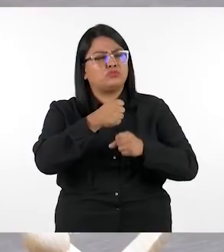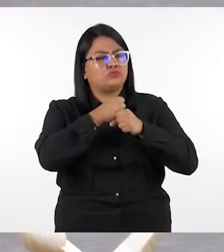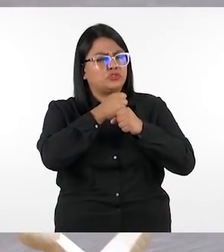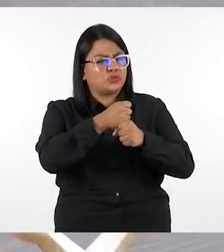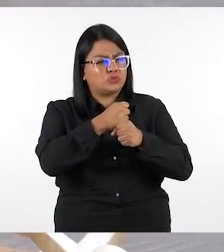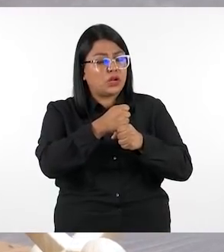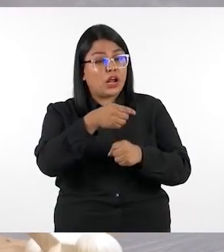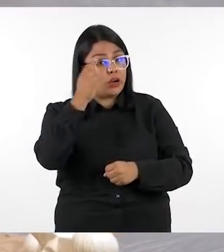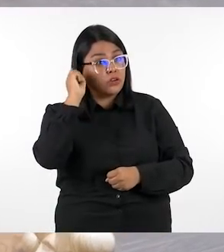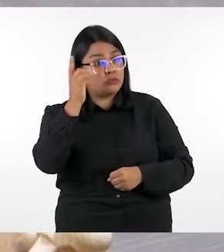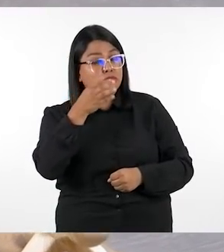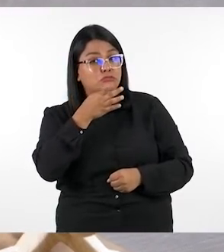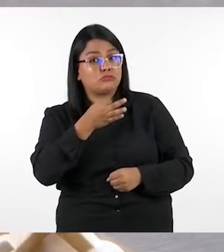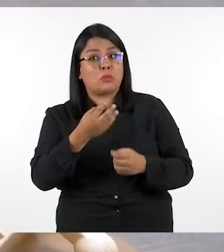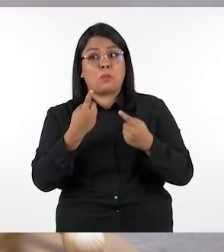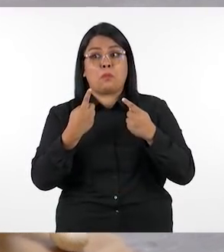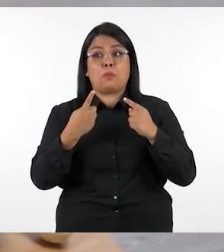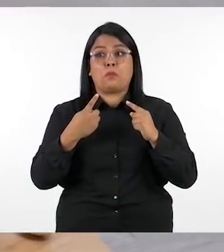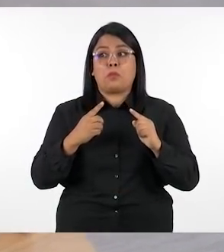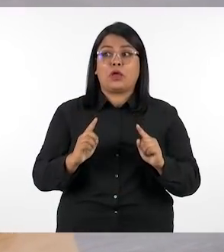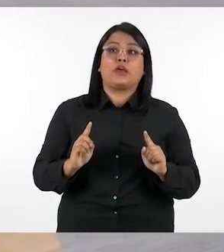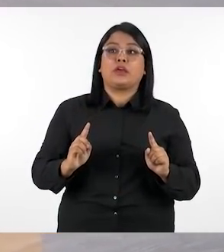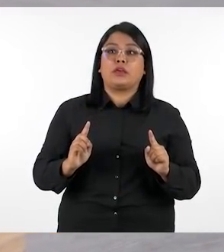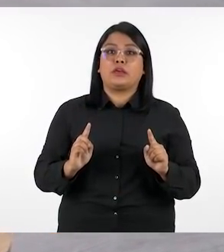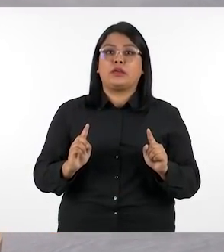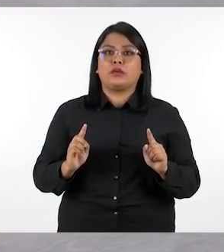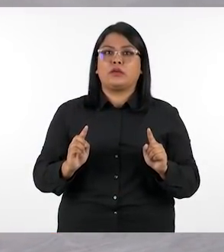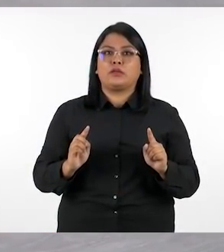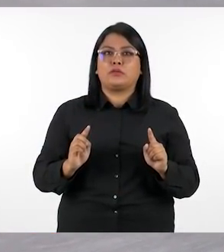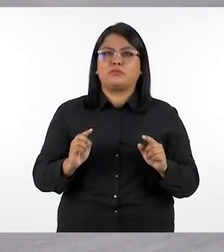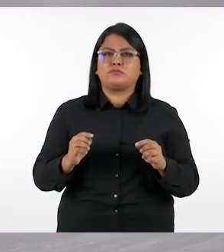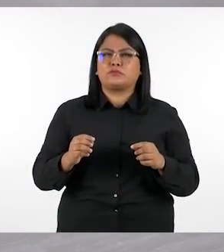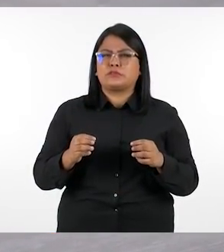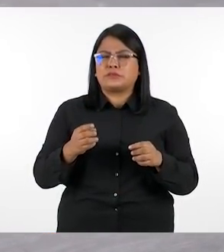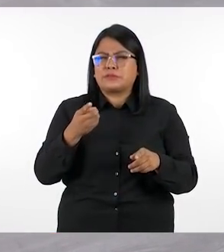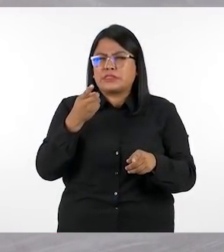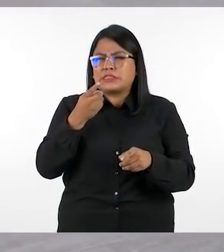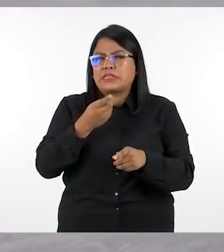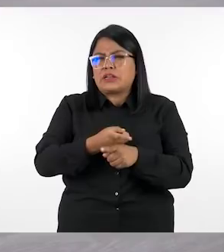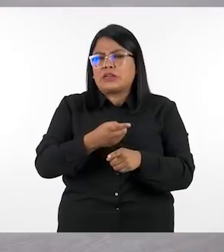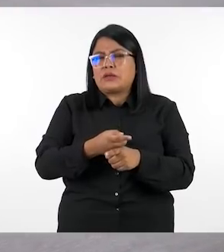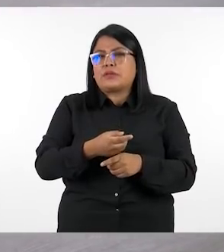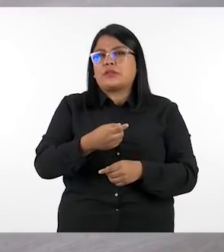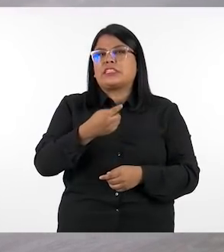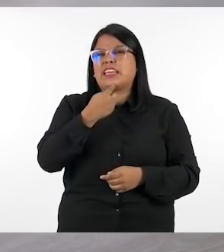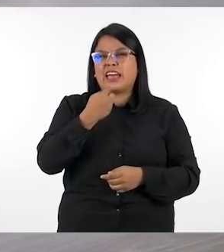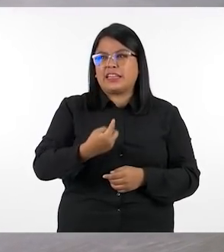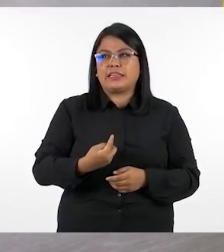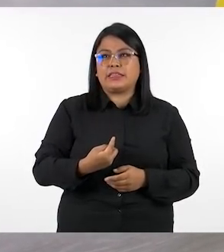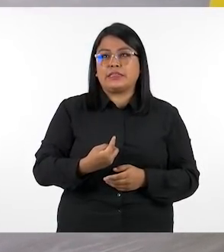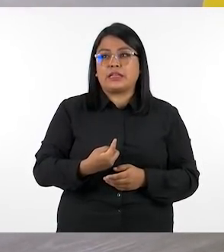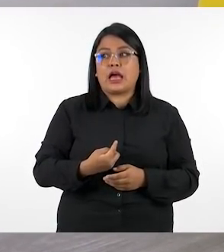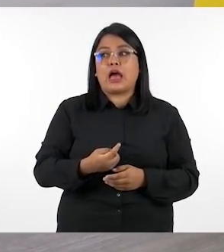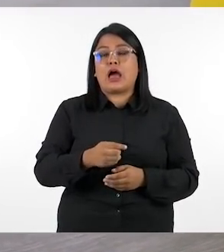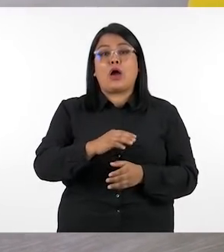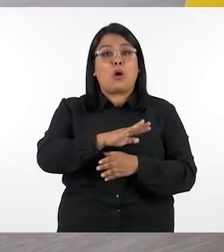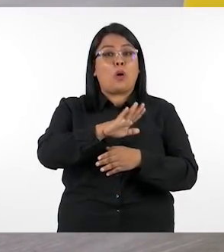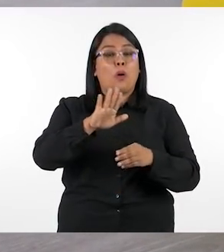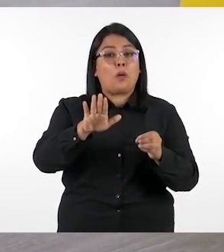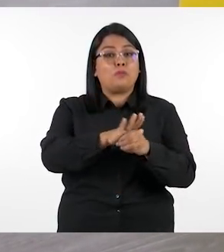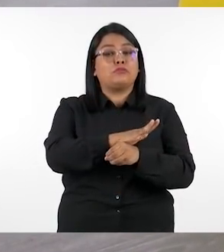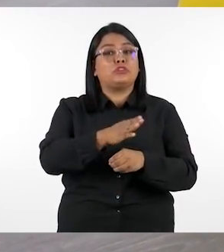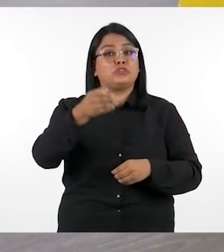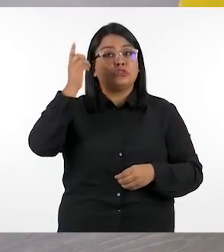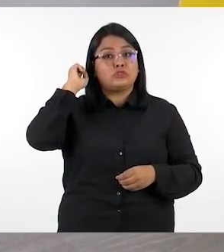estoy segura de que para los docentes pero para quienes exactamente mira va orientado para todos los